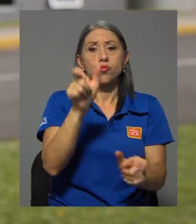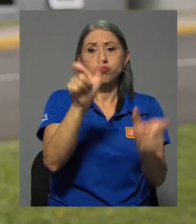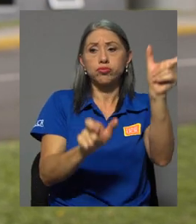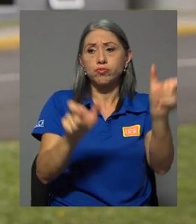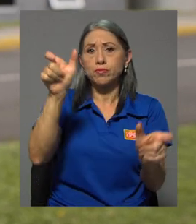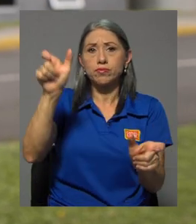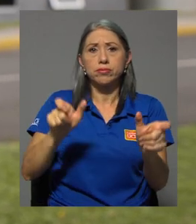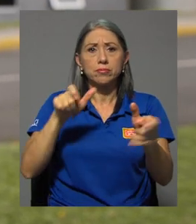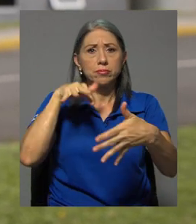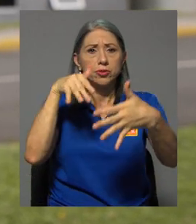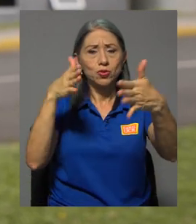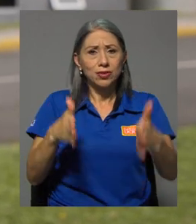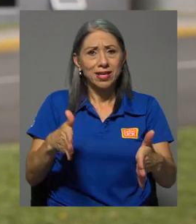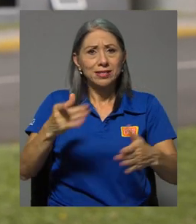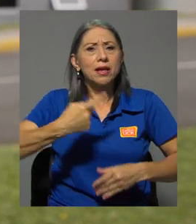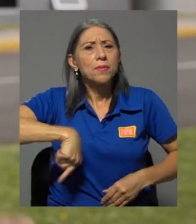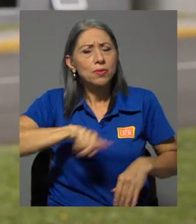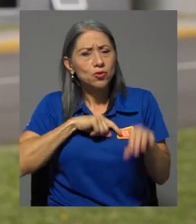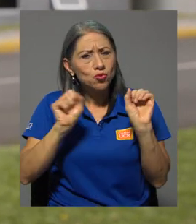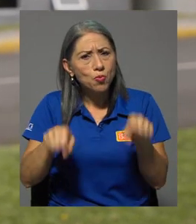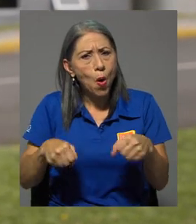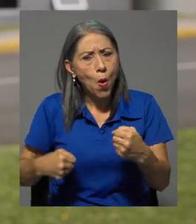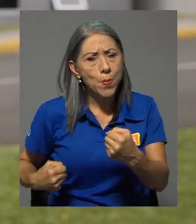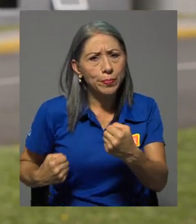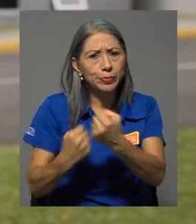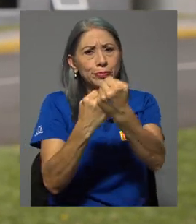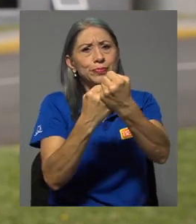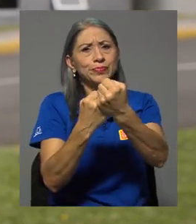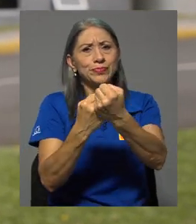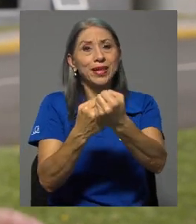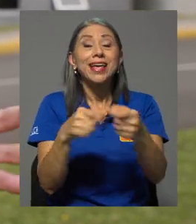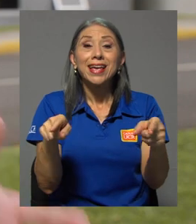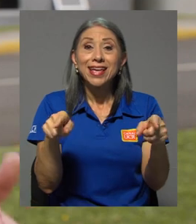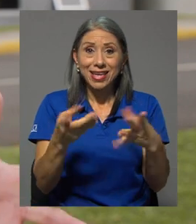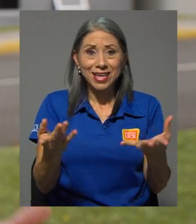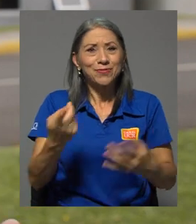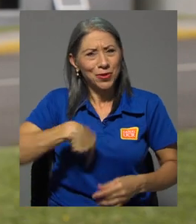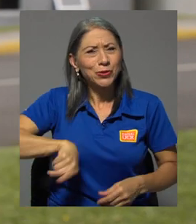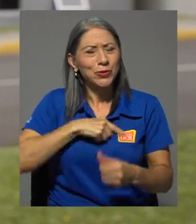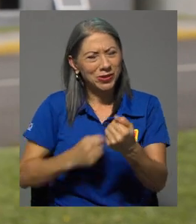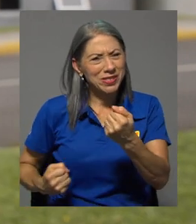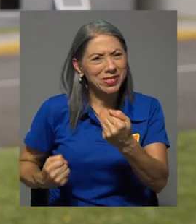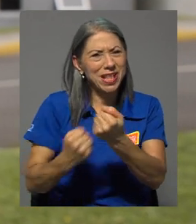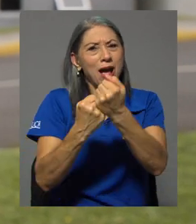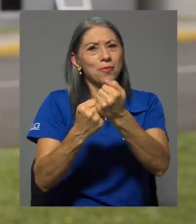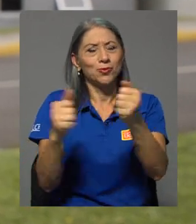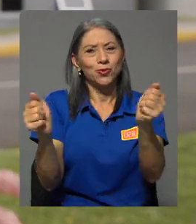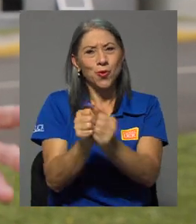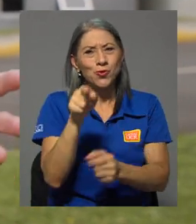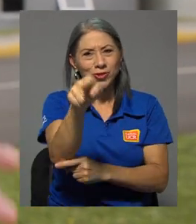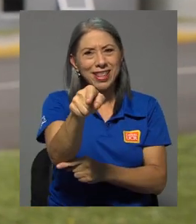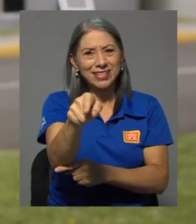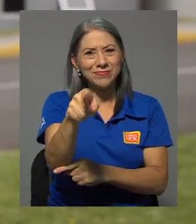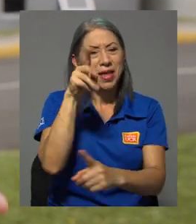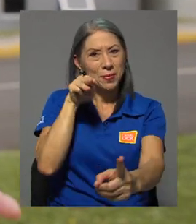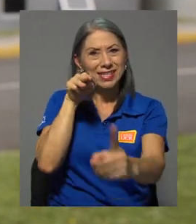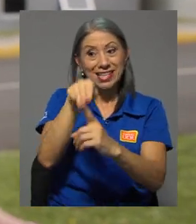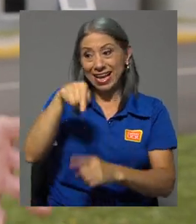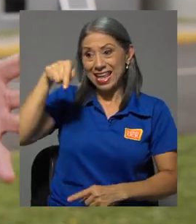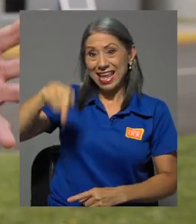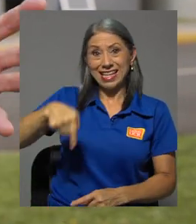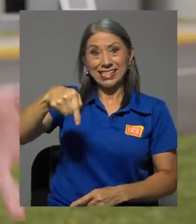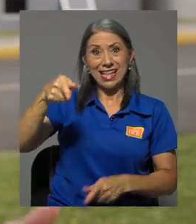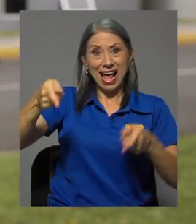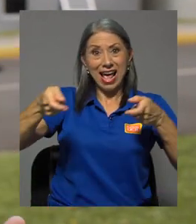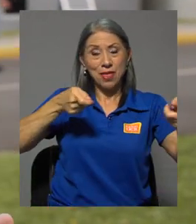estudiantes para que podamos apoyarles y como lo dijimos estamos con ustedes el mensaje es esta administración